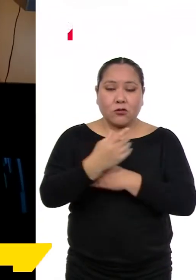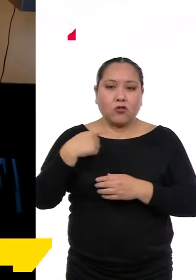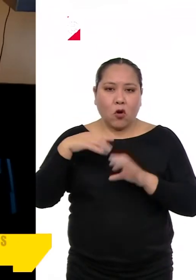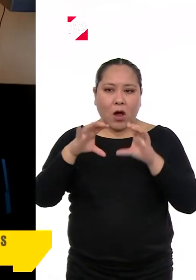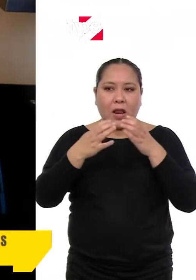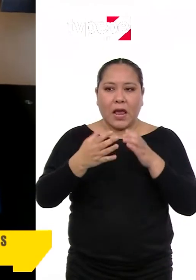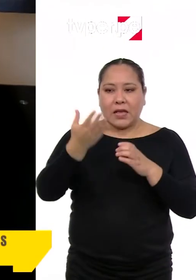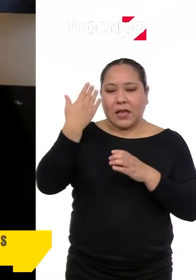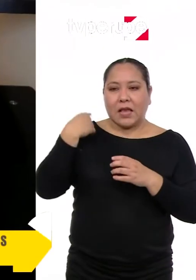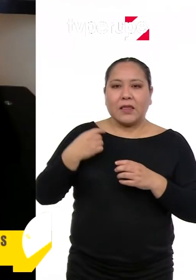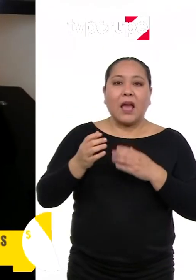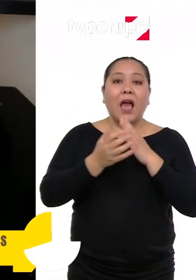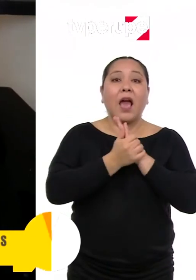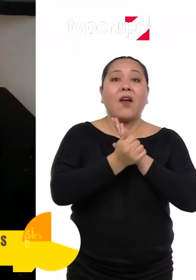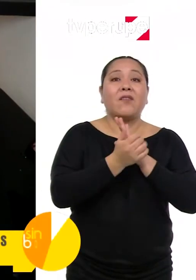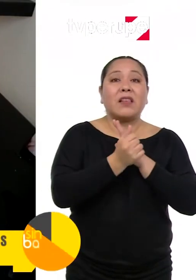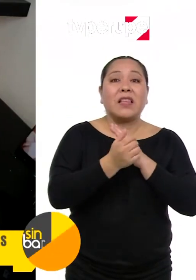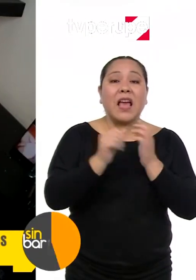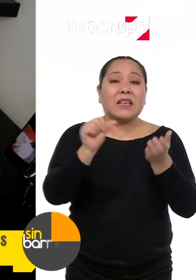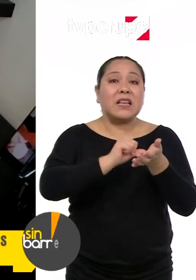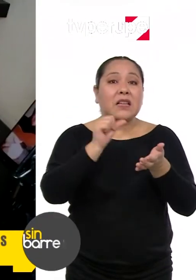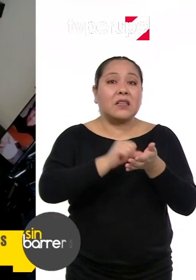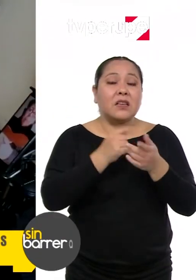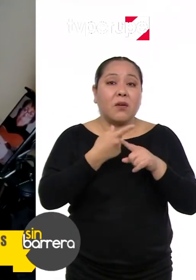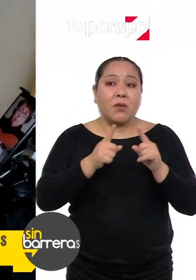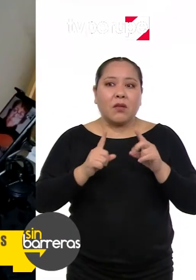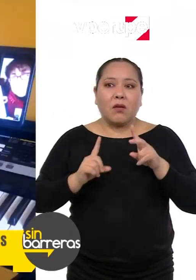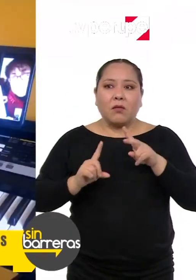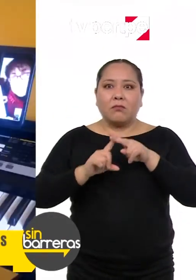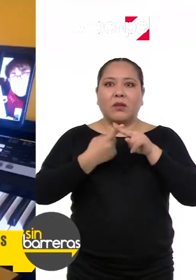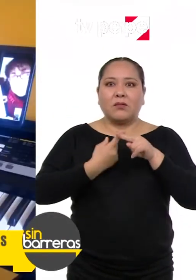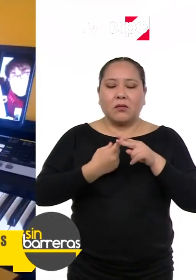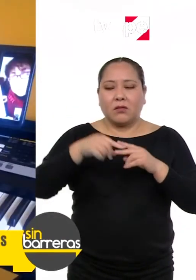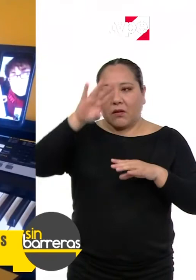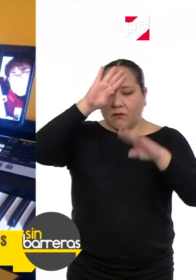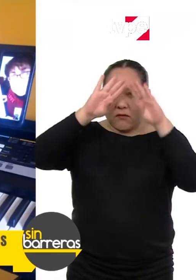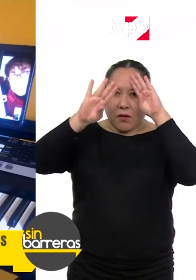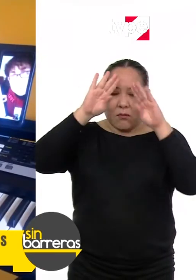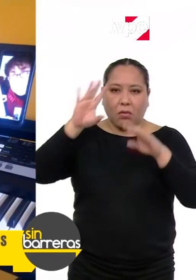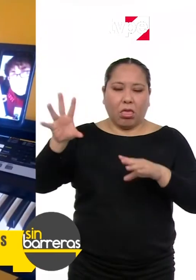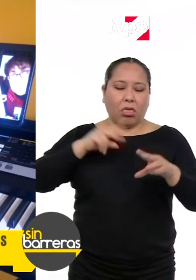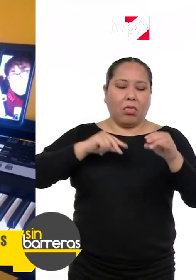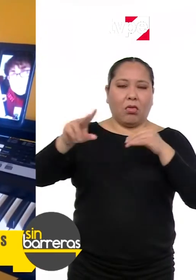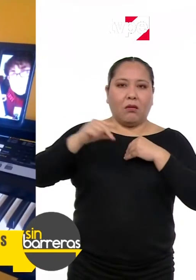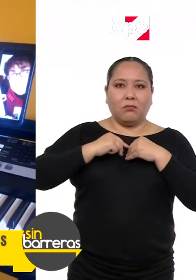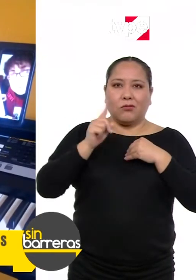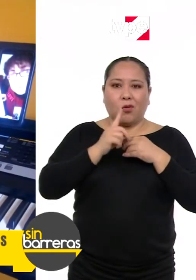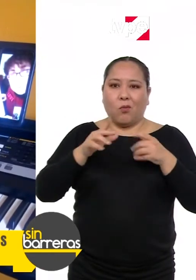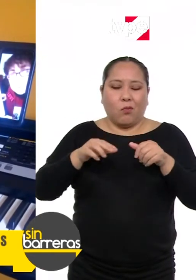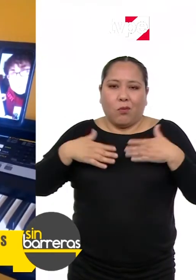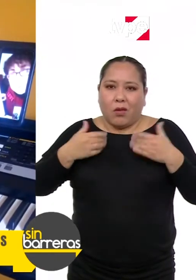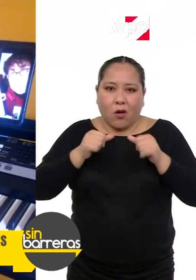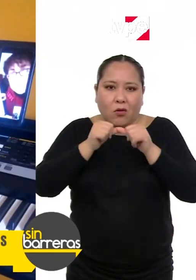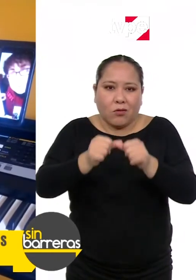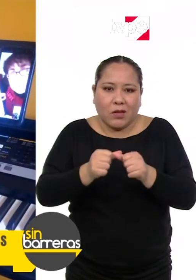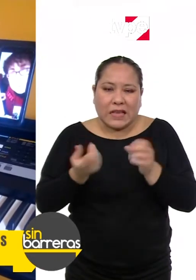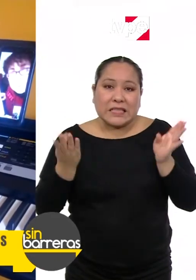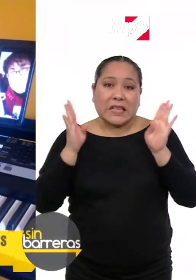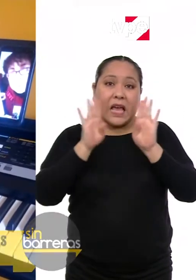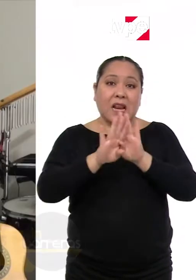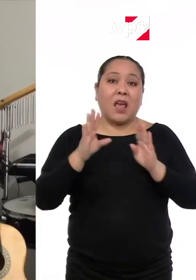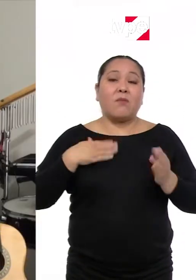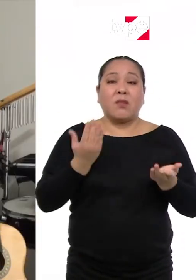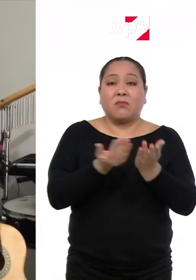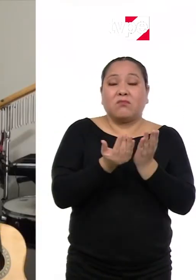Yo daba clases en mi taller a habilidades artísticas y de pronto vino la pandemia y ya no se pudo continuar. Tuve que cerrar mi escuela,